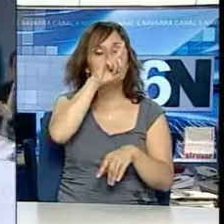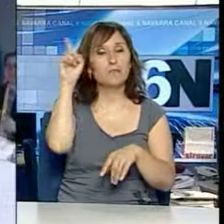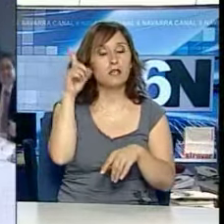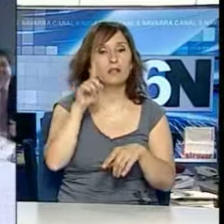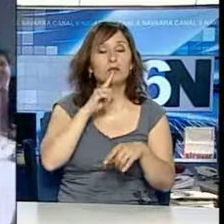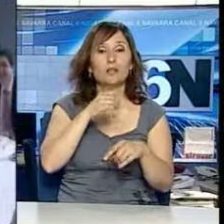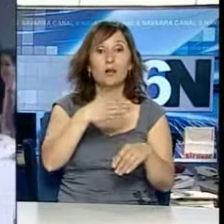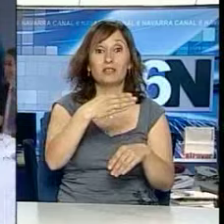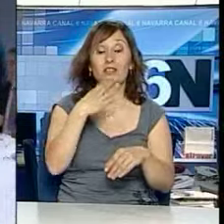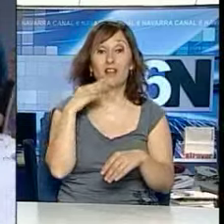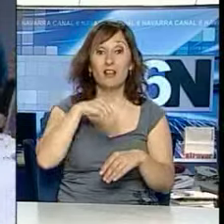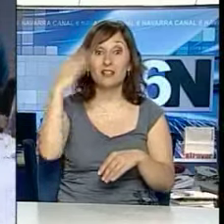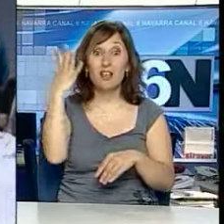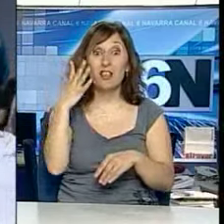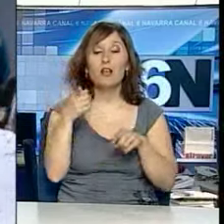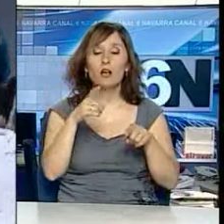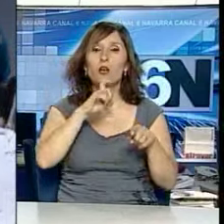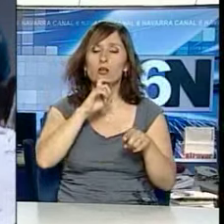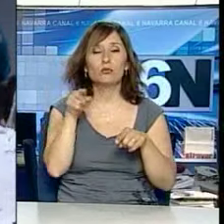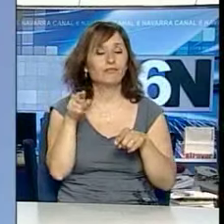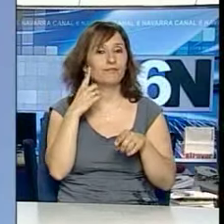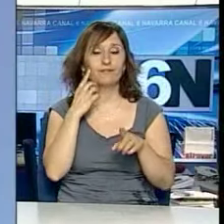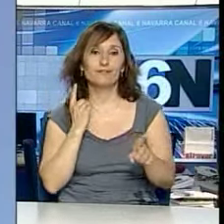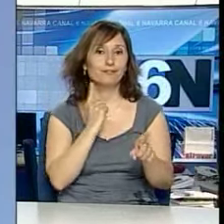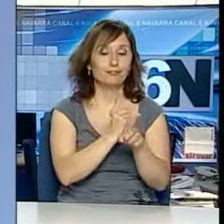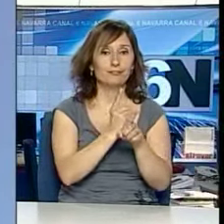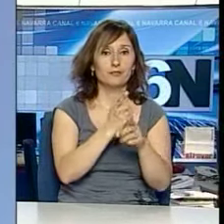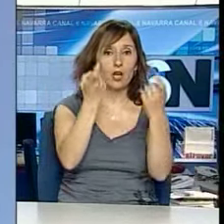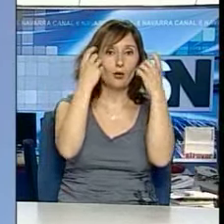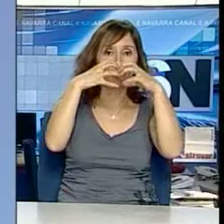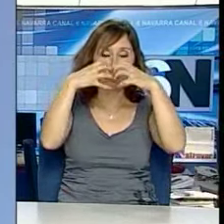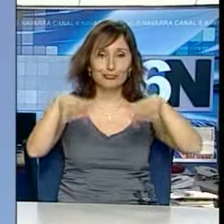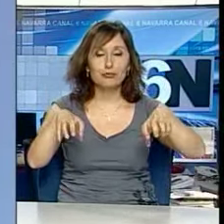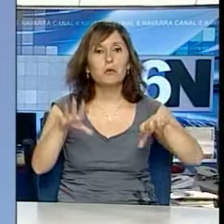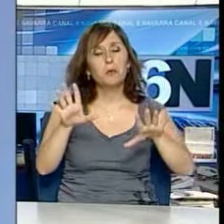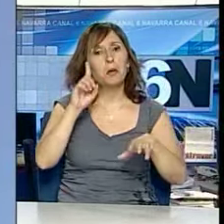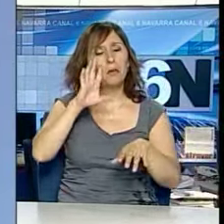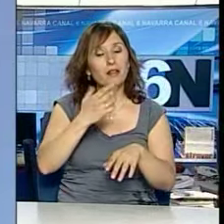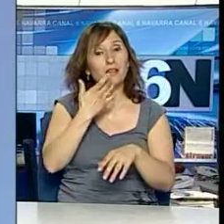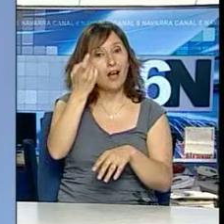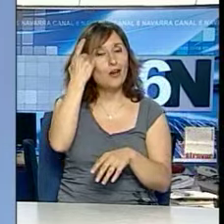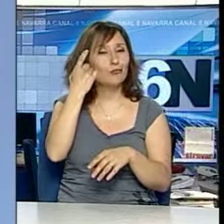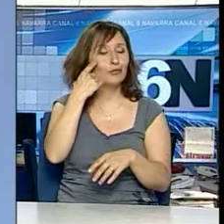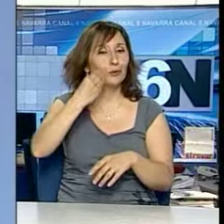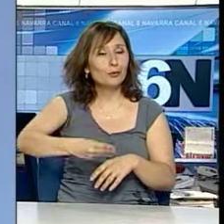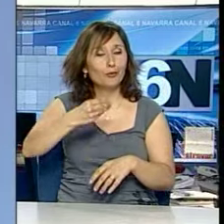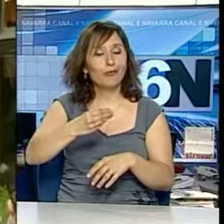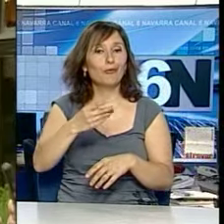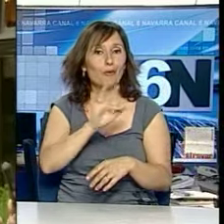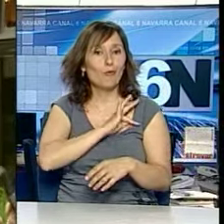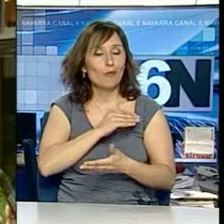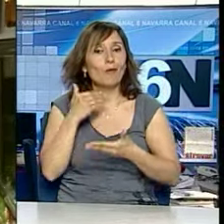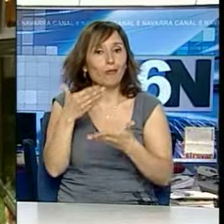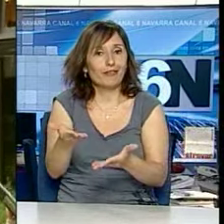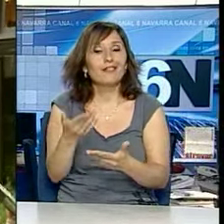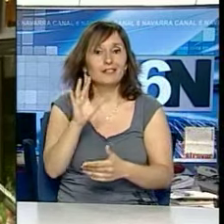como bachiller de excelencia, frente al que se muestra en contra de la separación, aunque ve bien el incentivar a los alumnos que destacan. Lo que pasa es que yo no